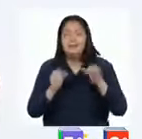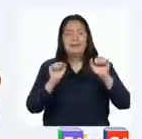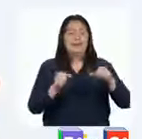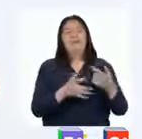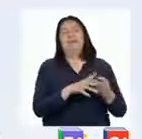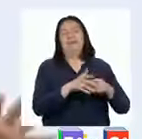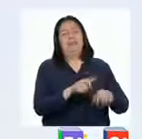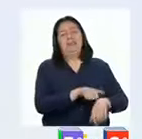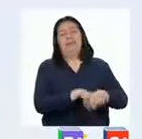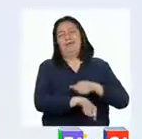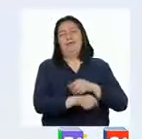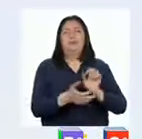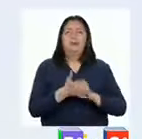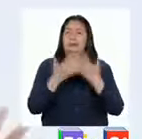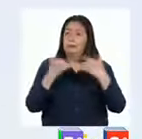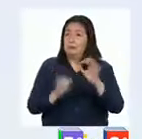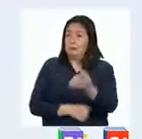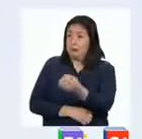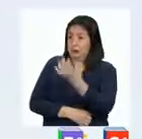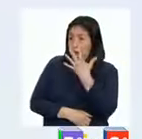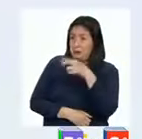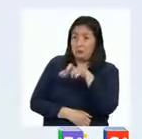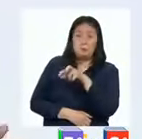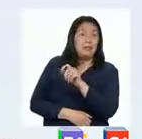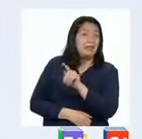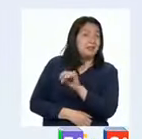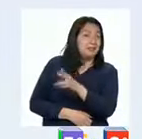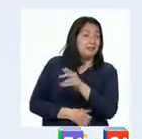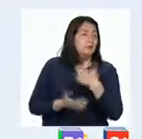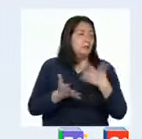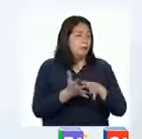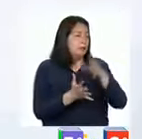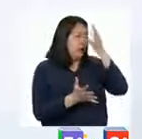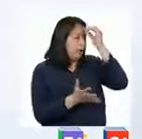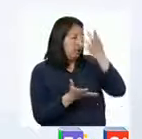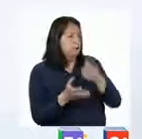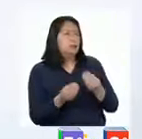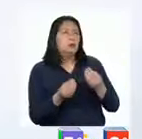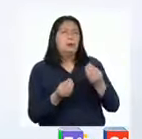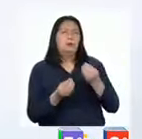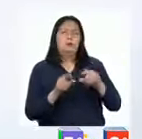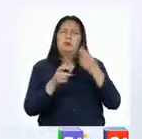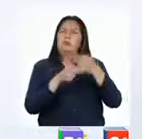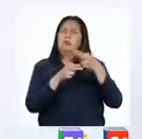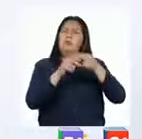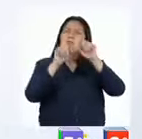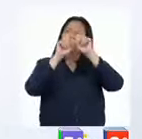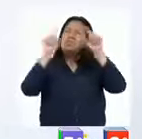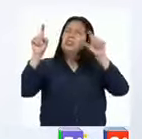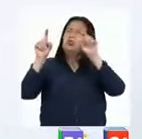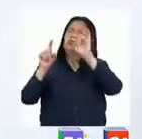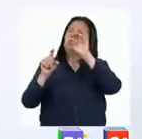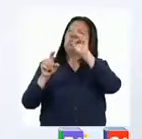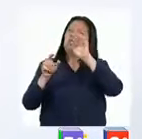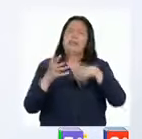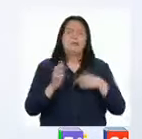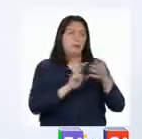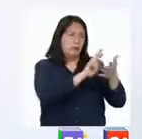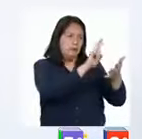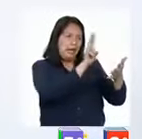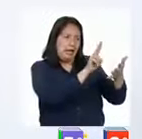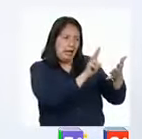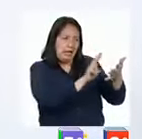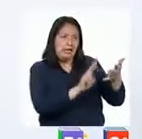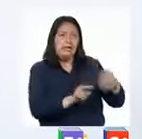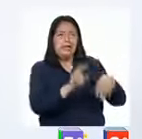¡Manos a la obra! Como dijo Patti, hoy aprenderemos una estrategia llamada sumillado. Para ello, leeremos un